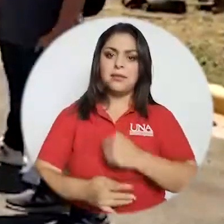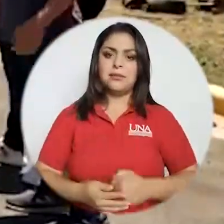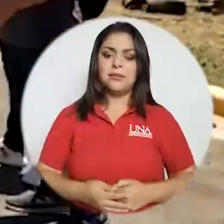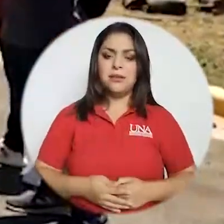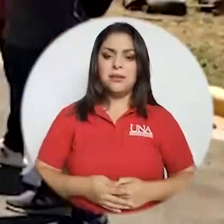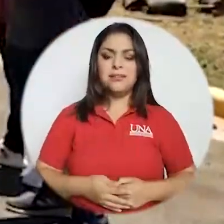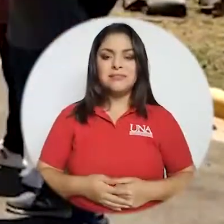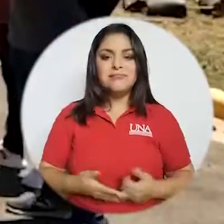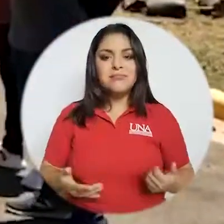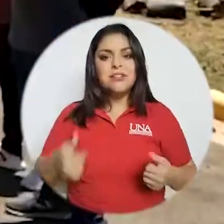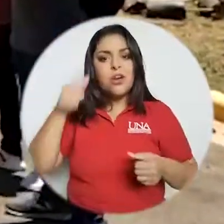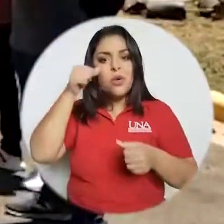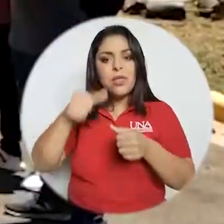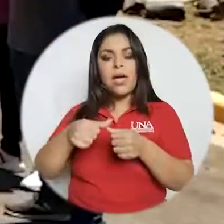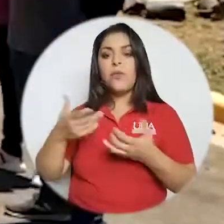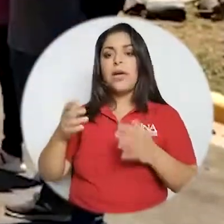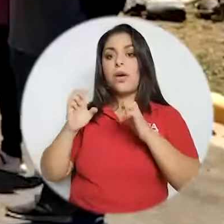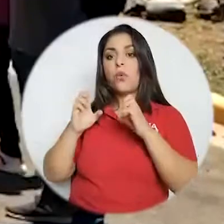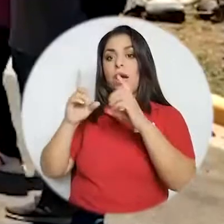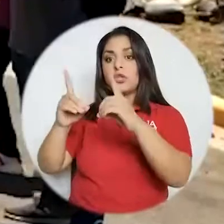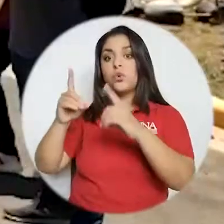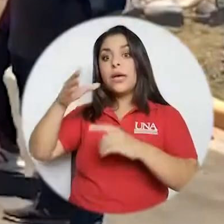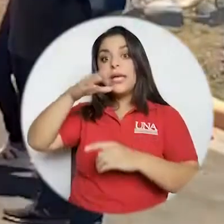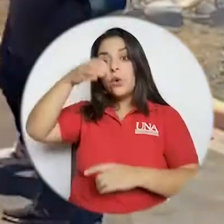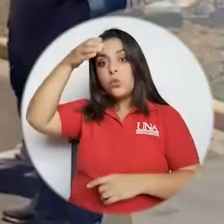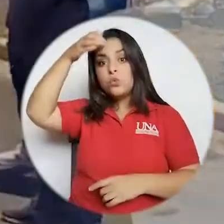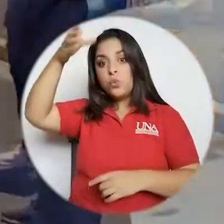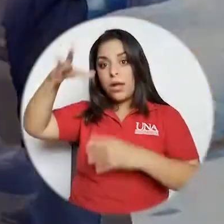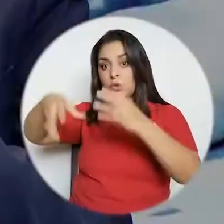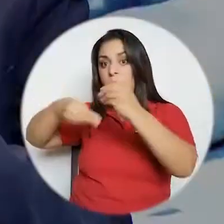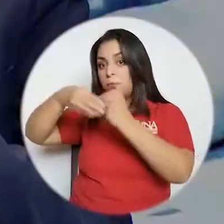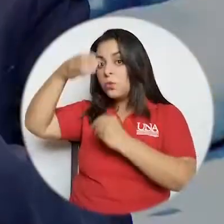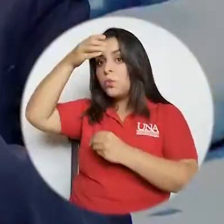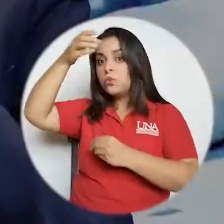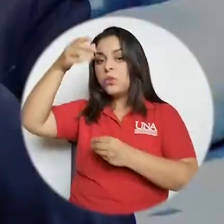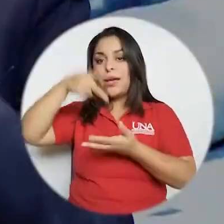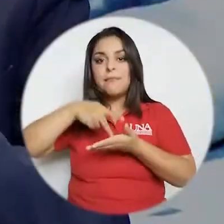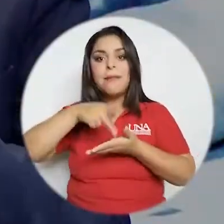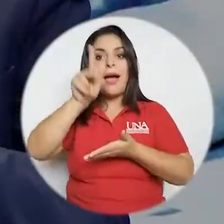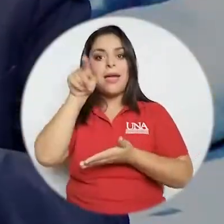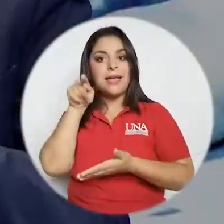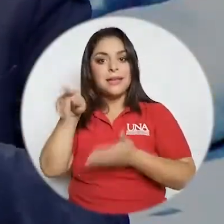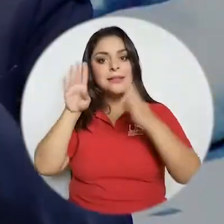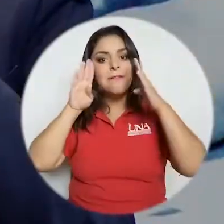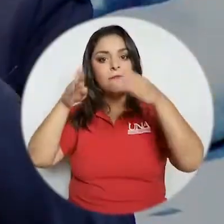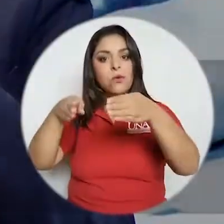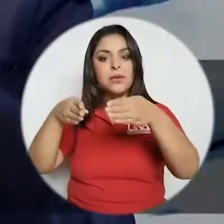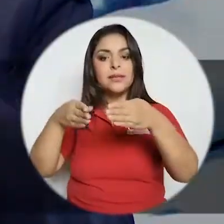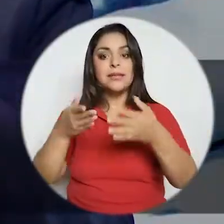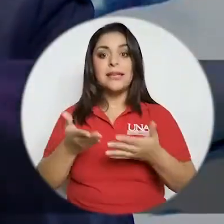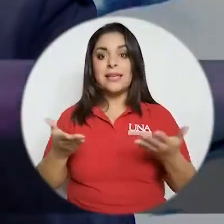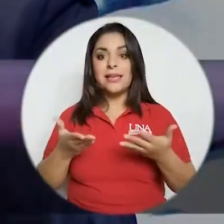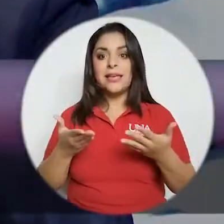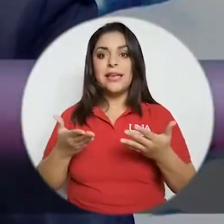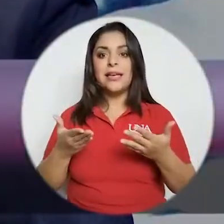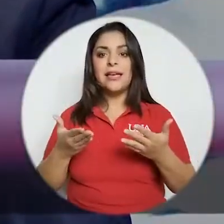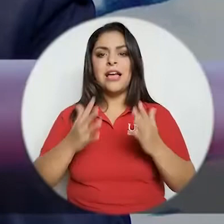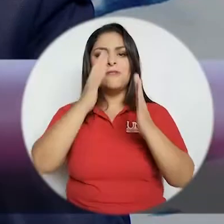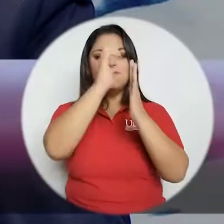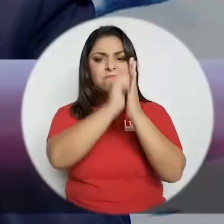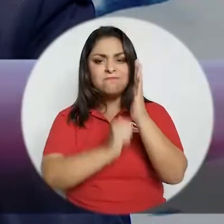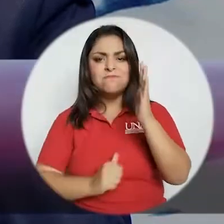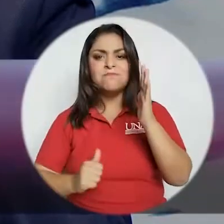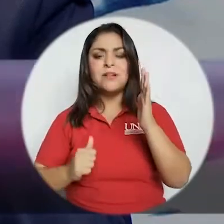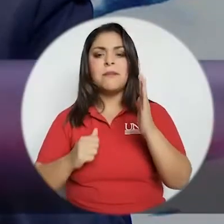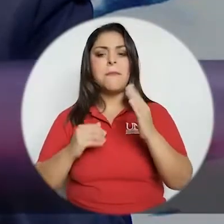recortando a la educación y a la cultura si sumamos la cultura la inversión en ese o perdón el recorte